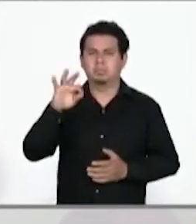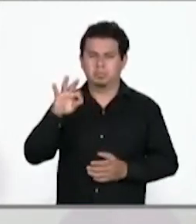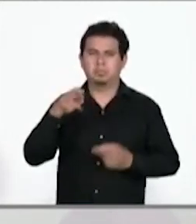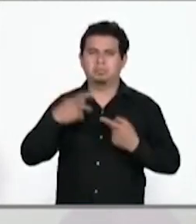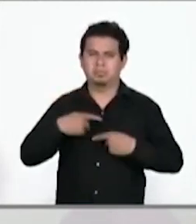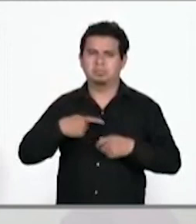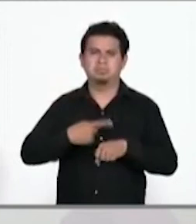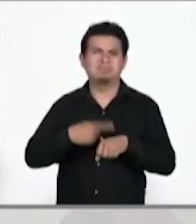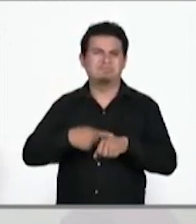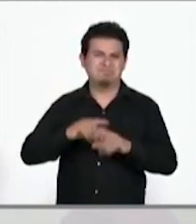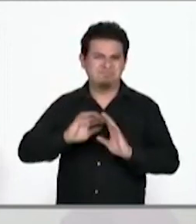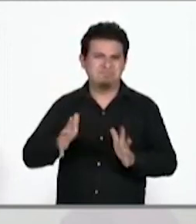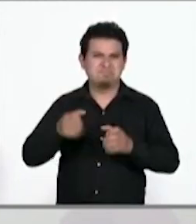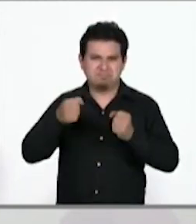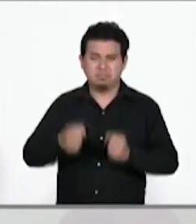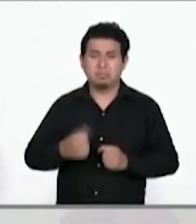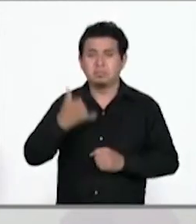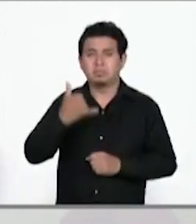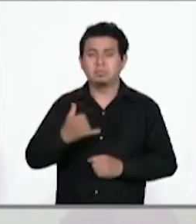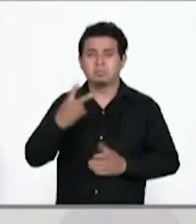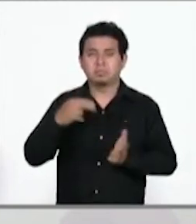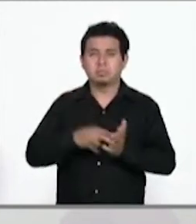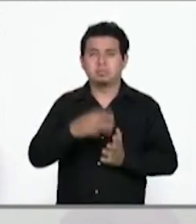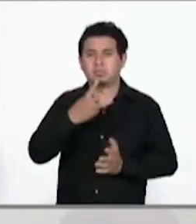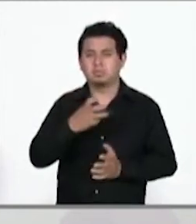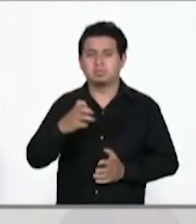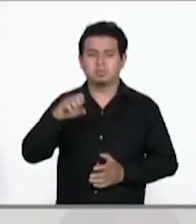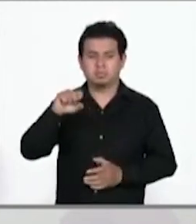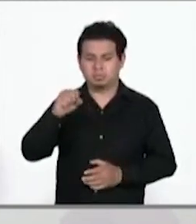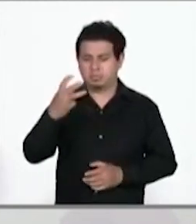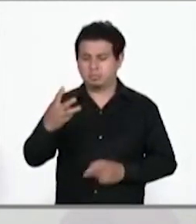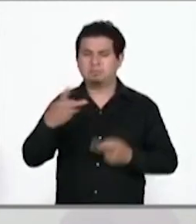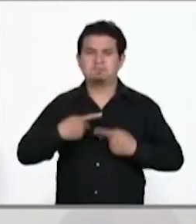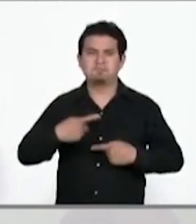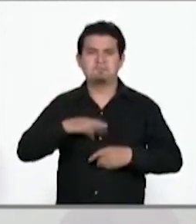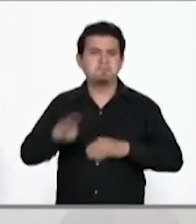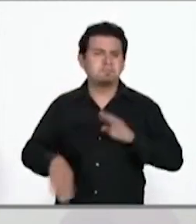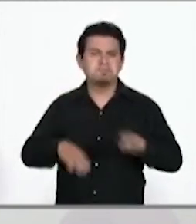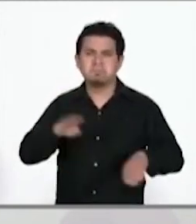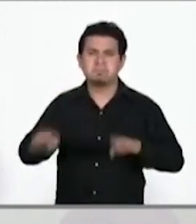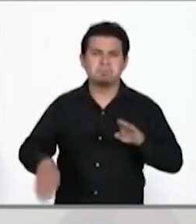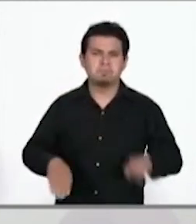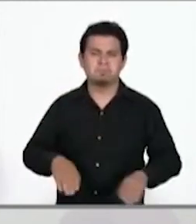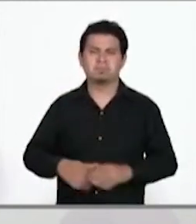casos confirmados y 2.363 defunciones.